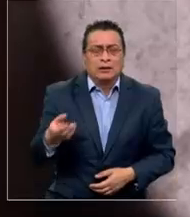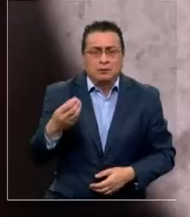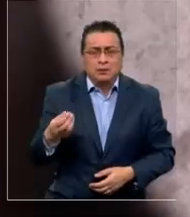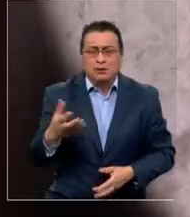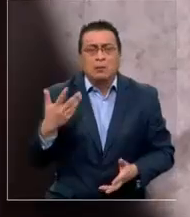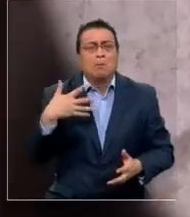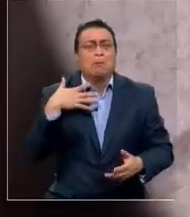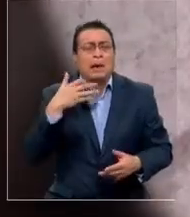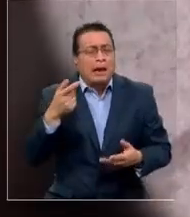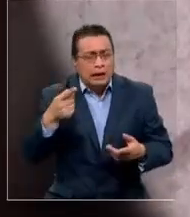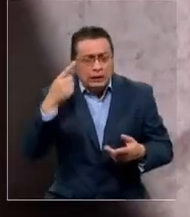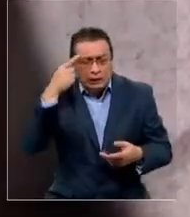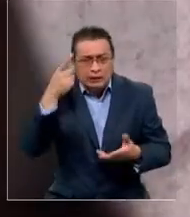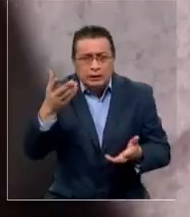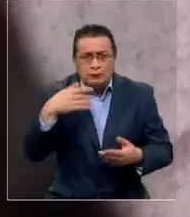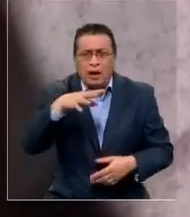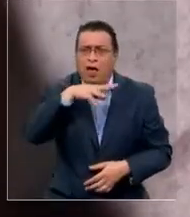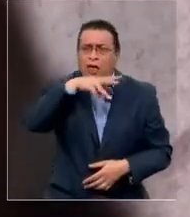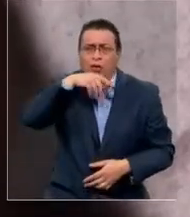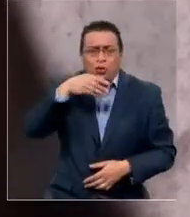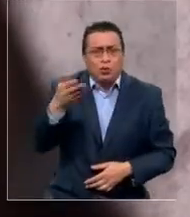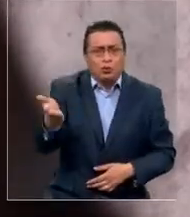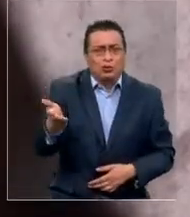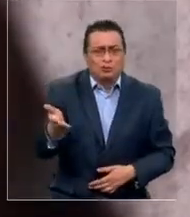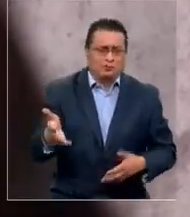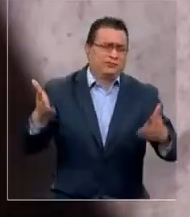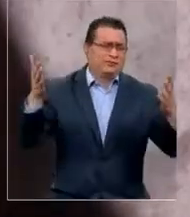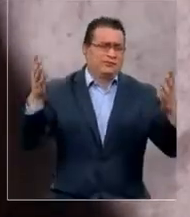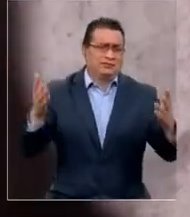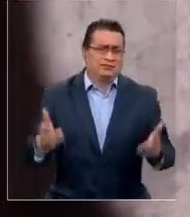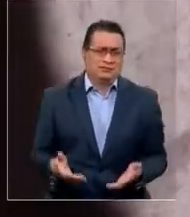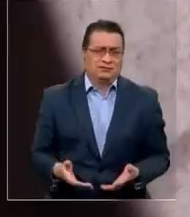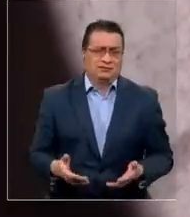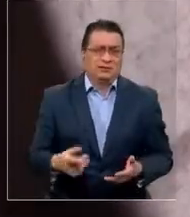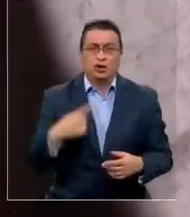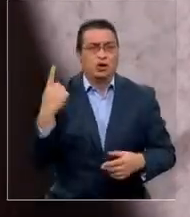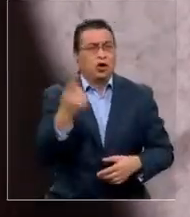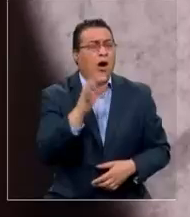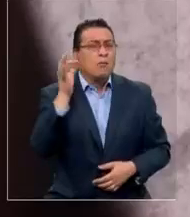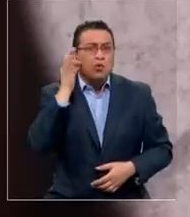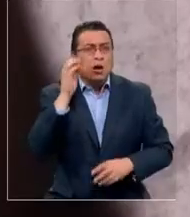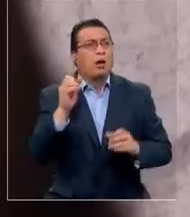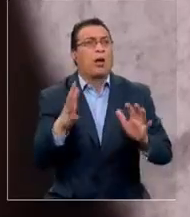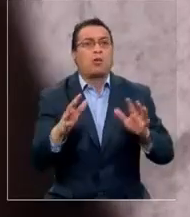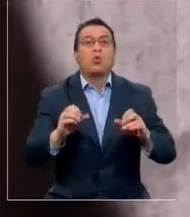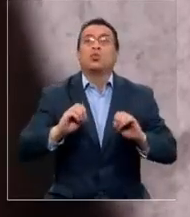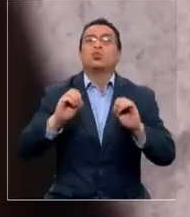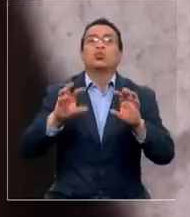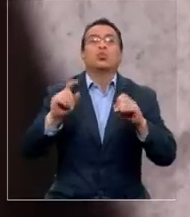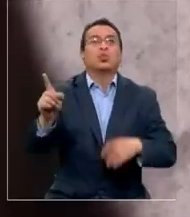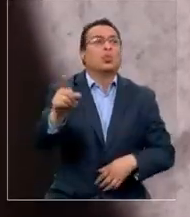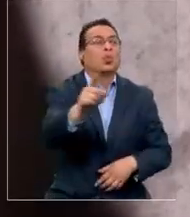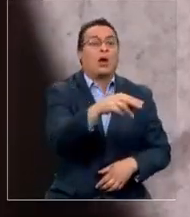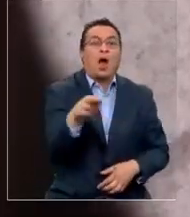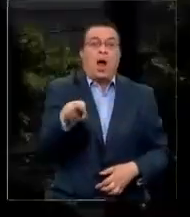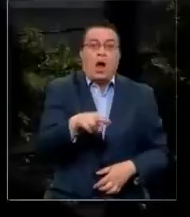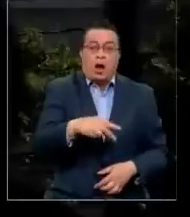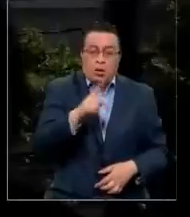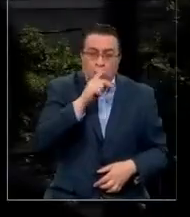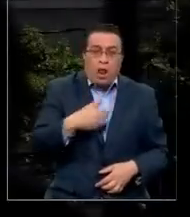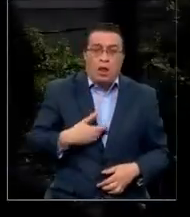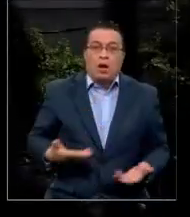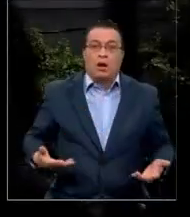¿Con qué intención? Porque ya es un adulto terrible. Por todas las mujeres, quizás a cuántas le ha pasado lo mismo.